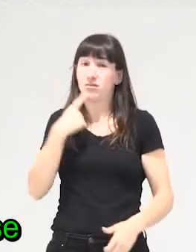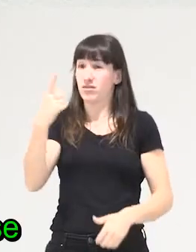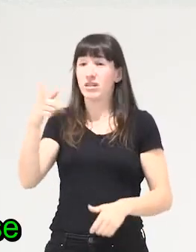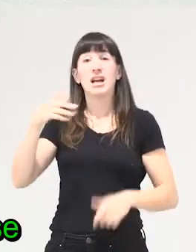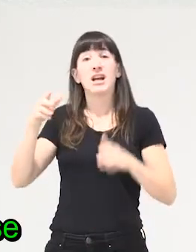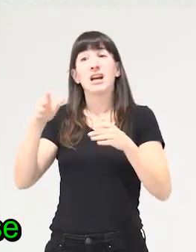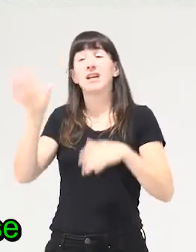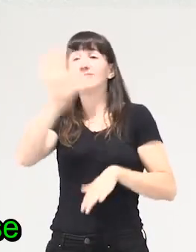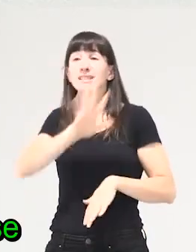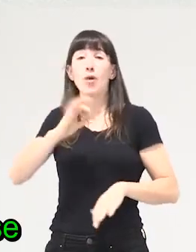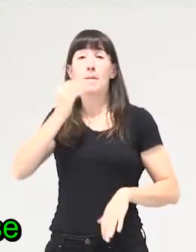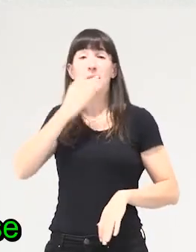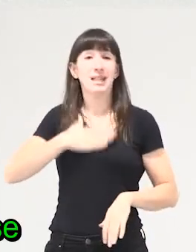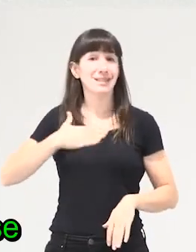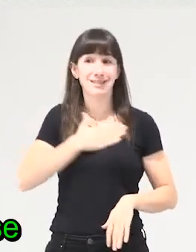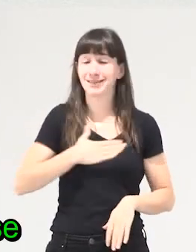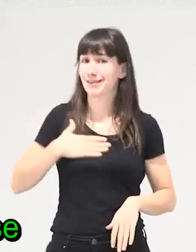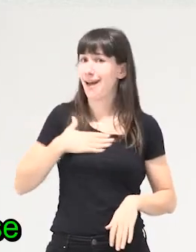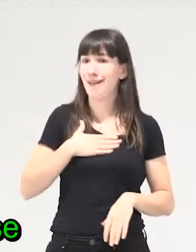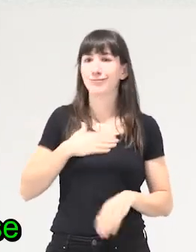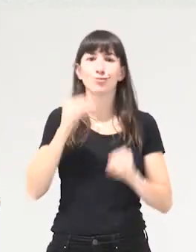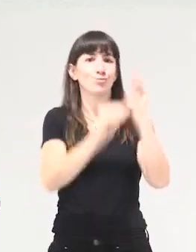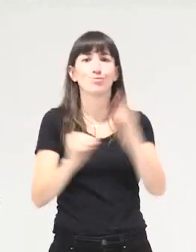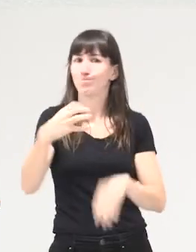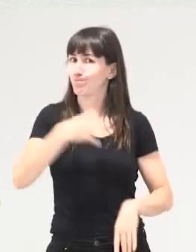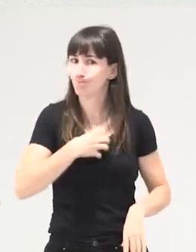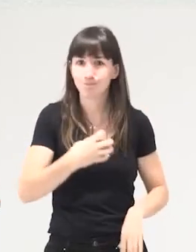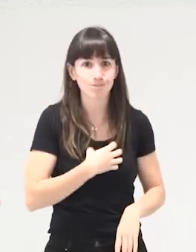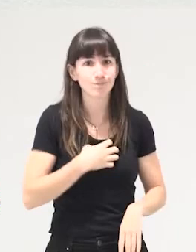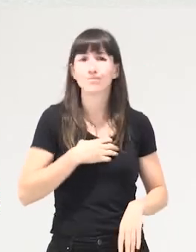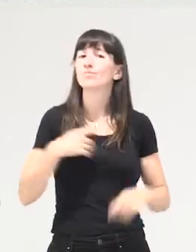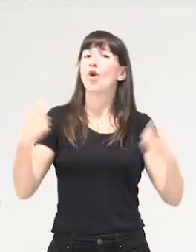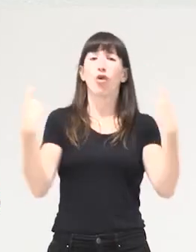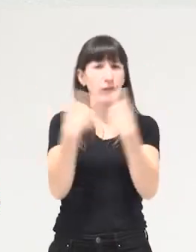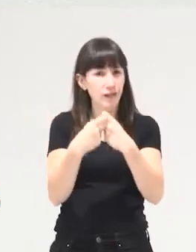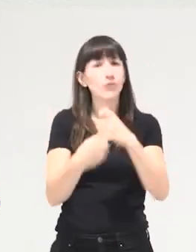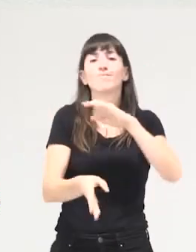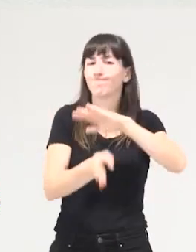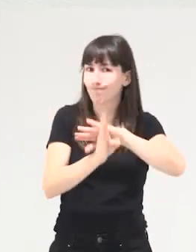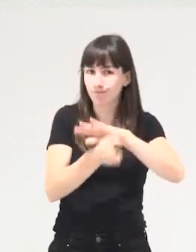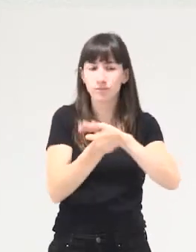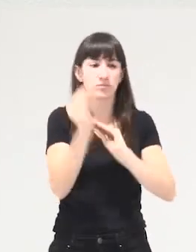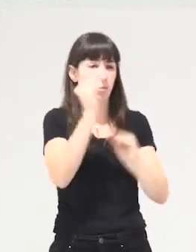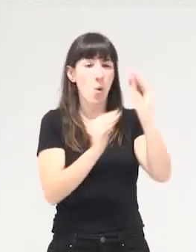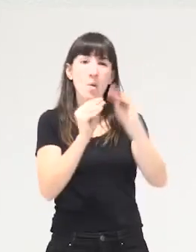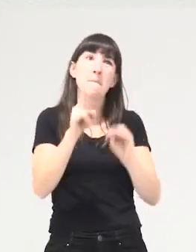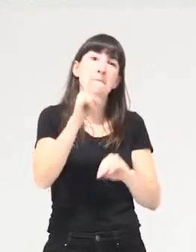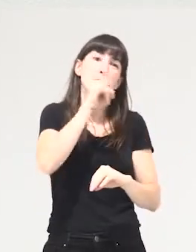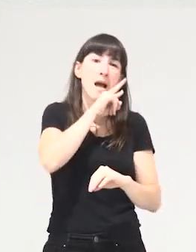que lo contenía en parte, pero que el conflicto seguía en la base y que la manera de mal resolverlo, entre comillas, era